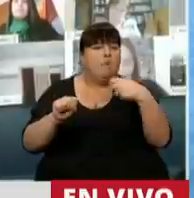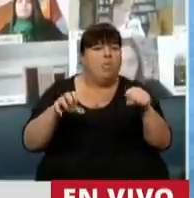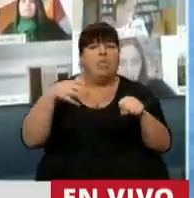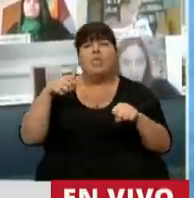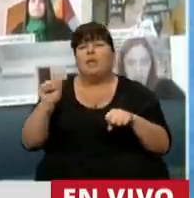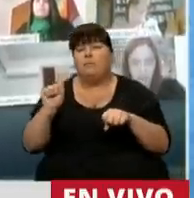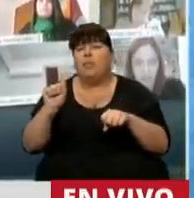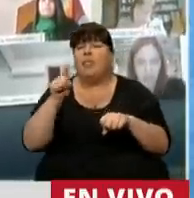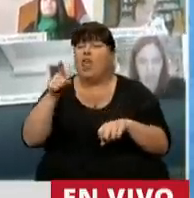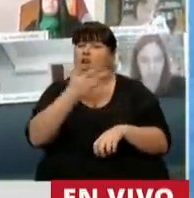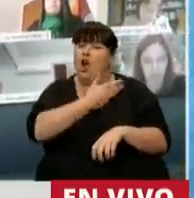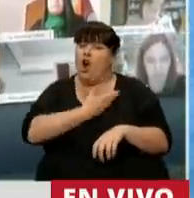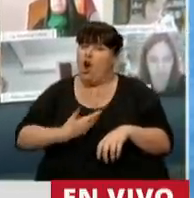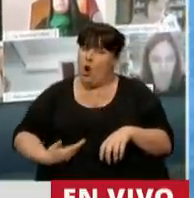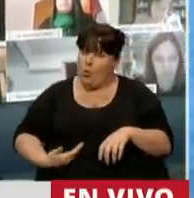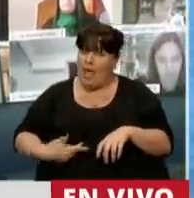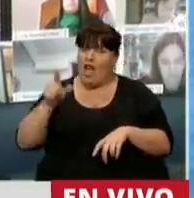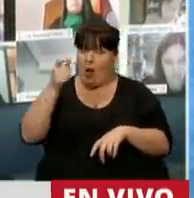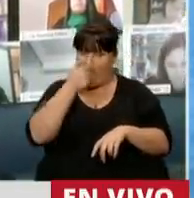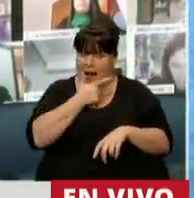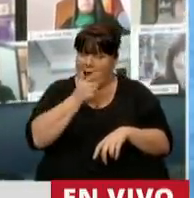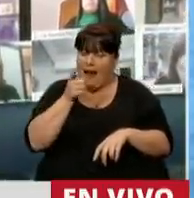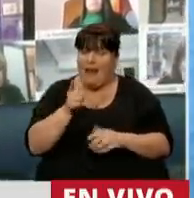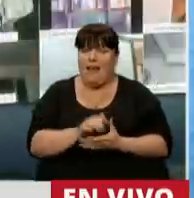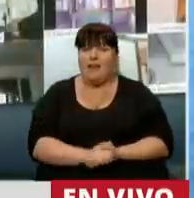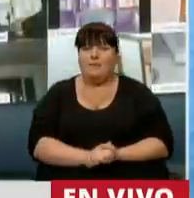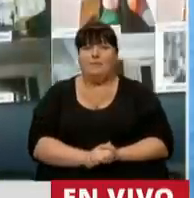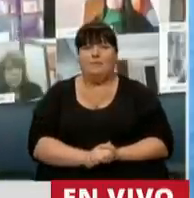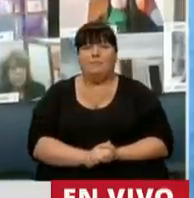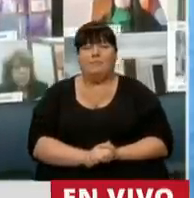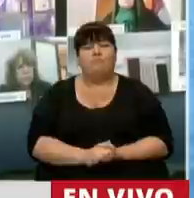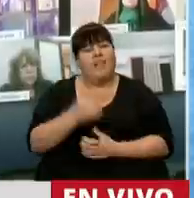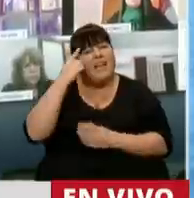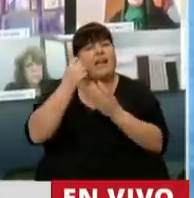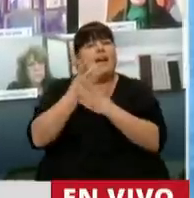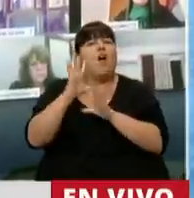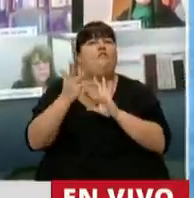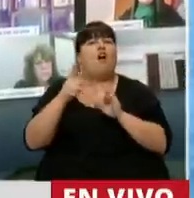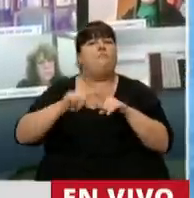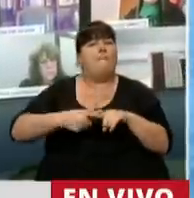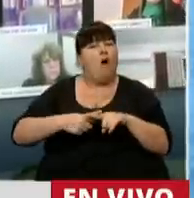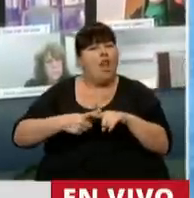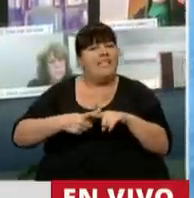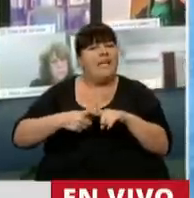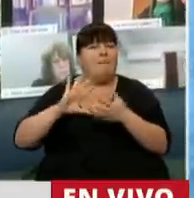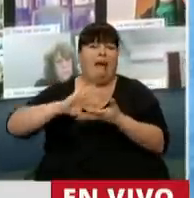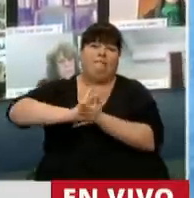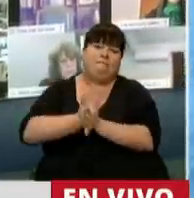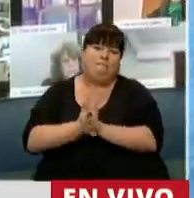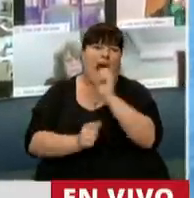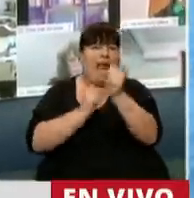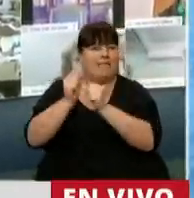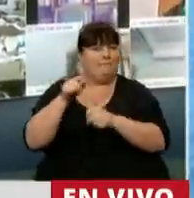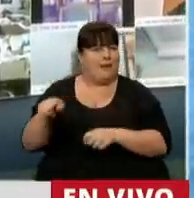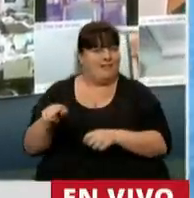que el gobierno anterior desarrolló una política de demolición de esa